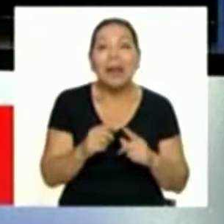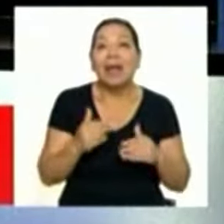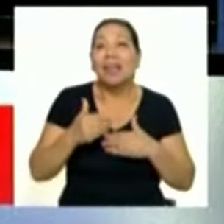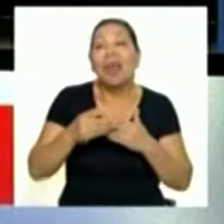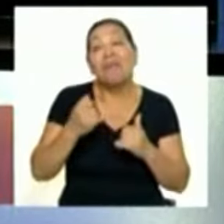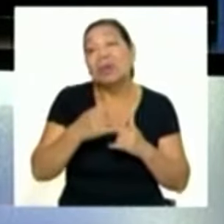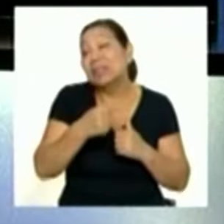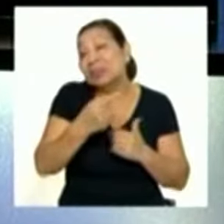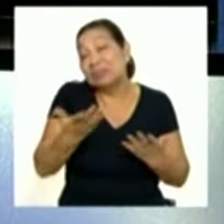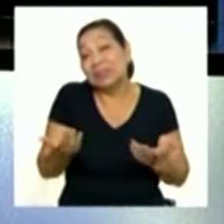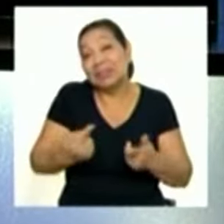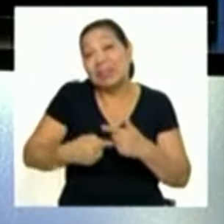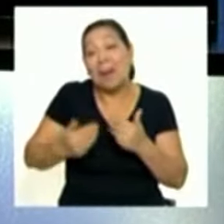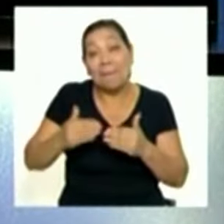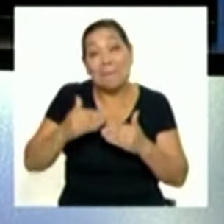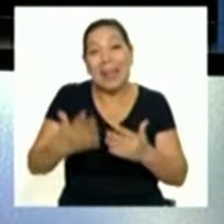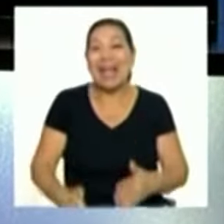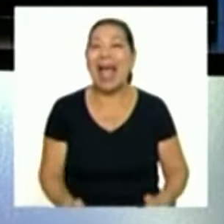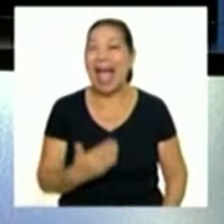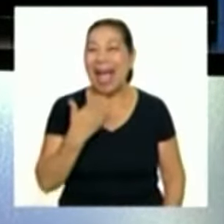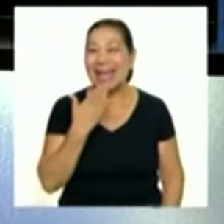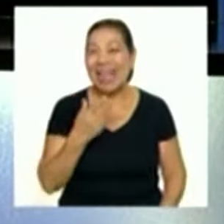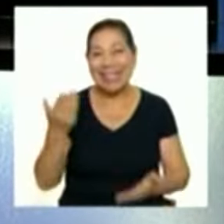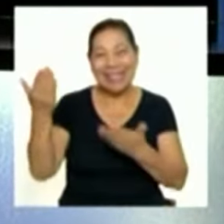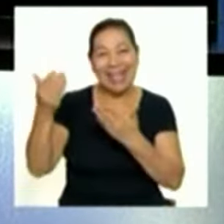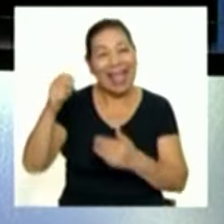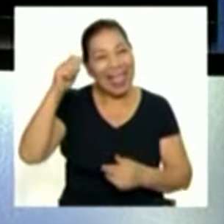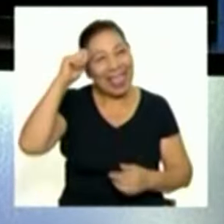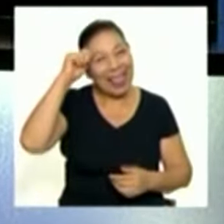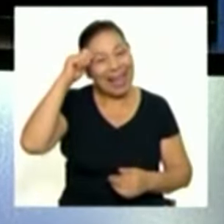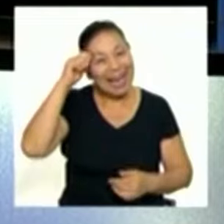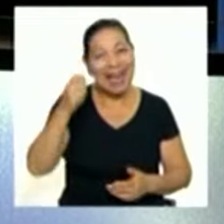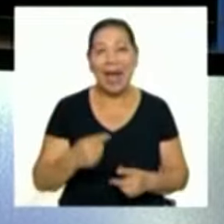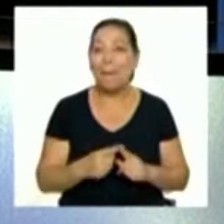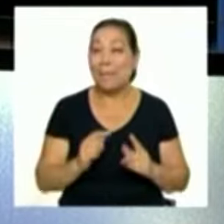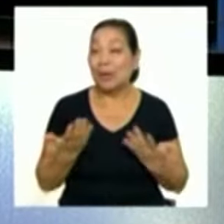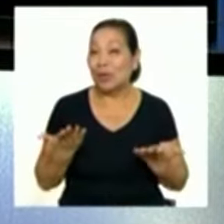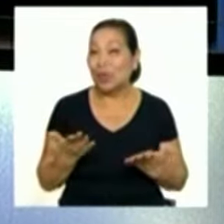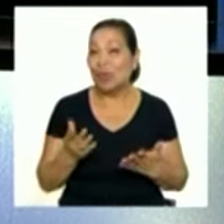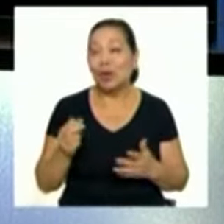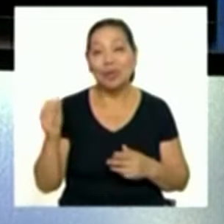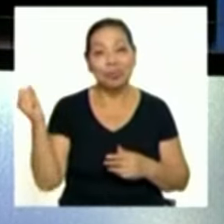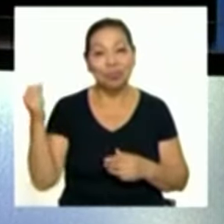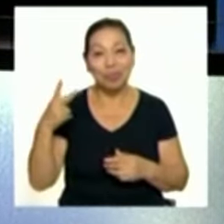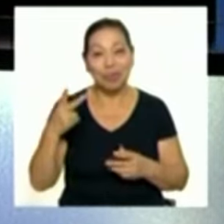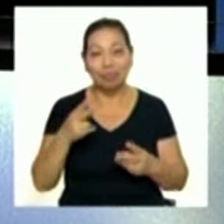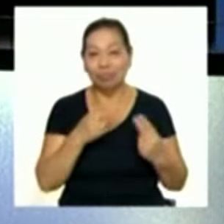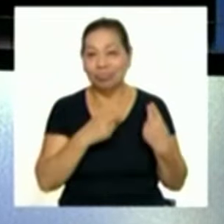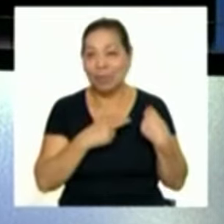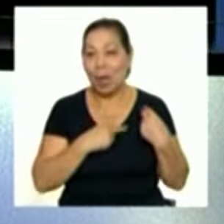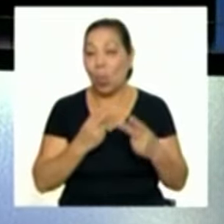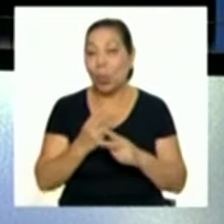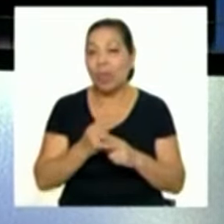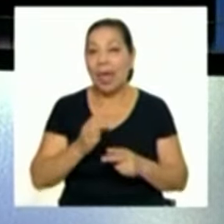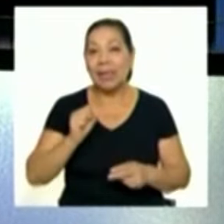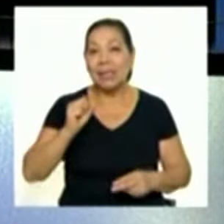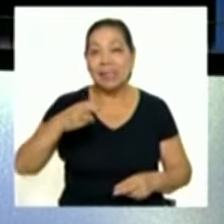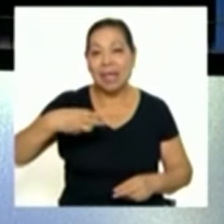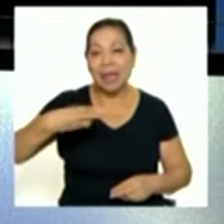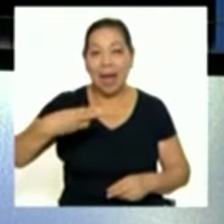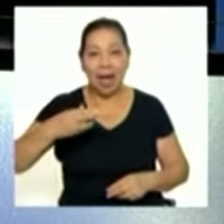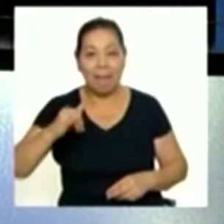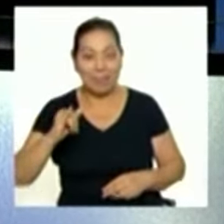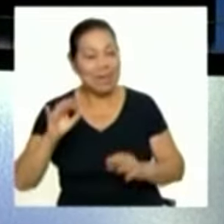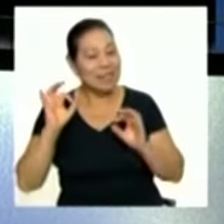que tenemos fin de semana y lo que se viene en adelante. Agradecemos a nuestra invitada, la ingeniera Angelita Quispe, subdirectora de predicción meteorológica del